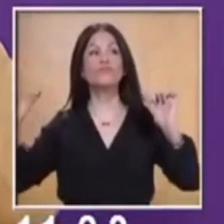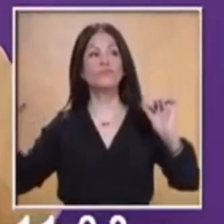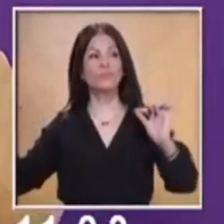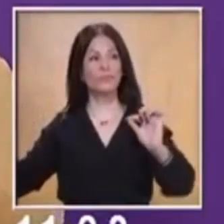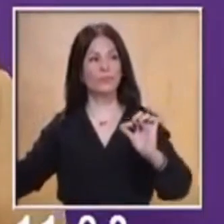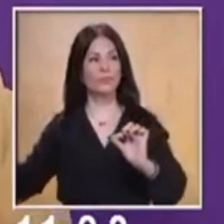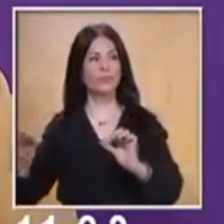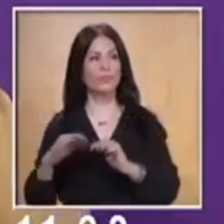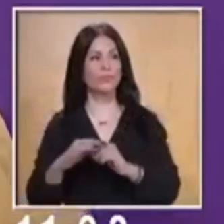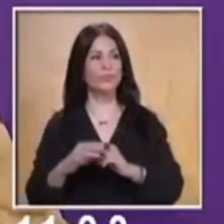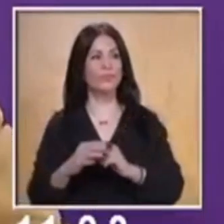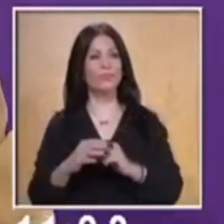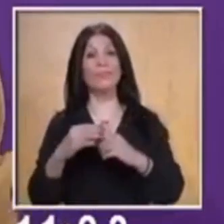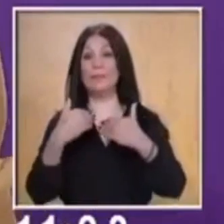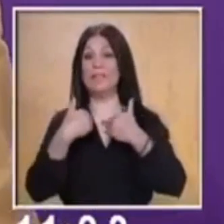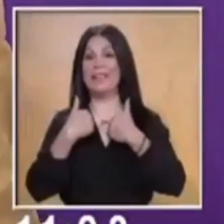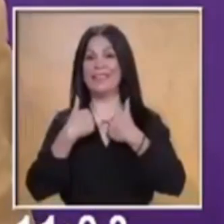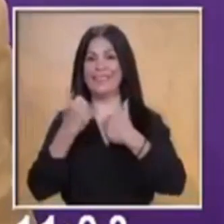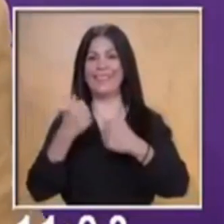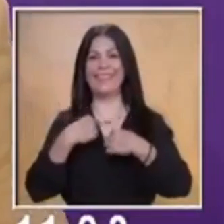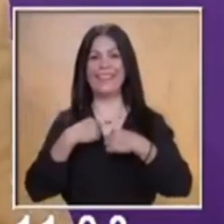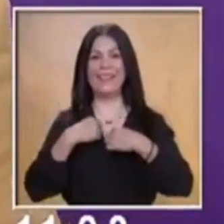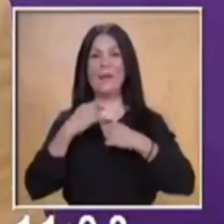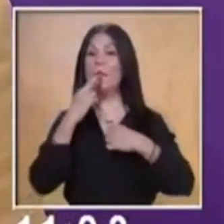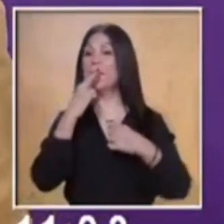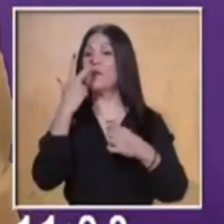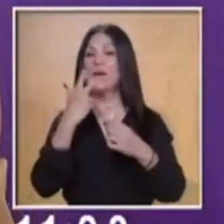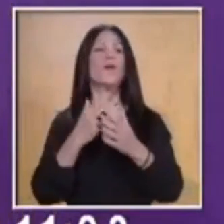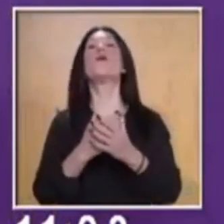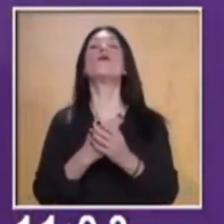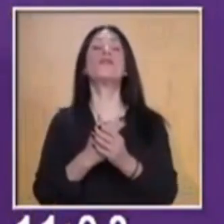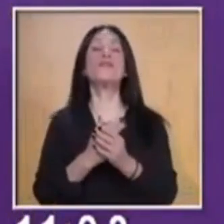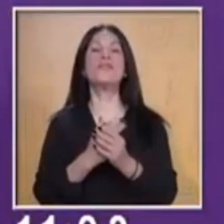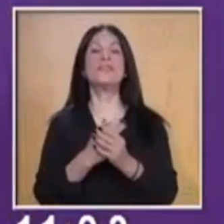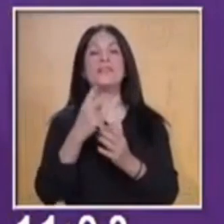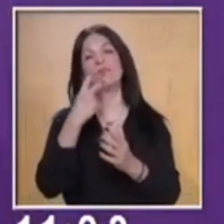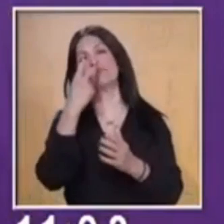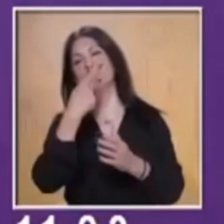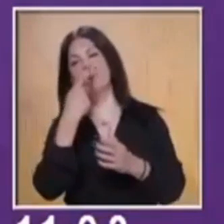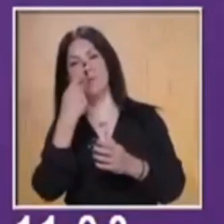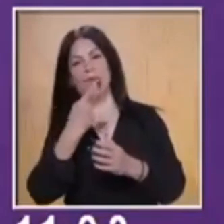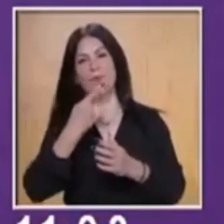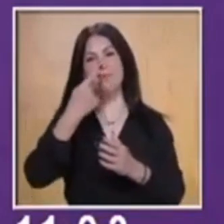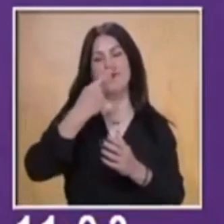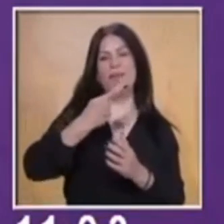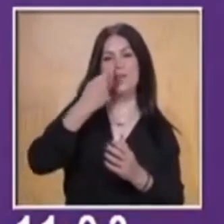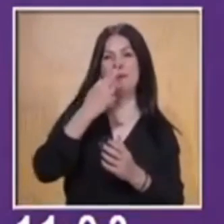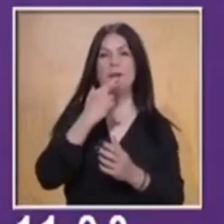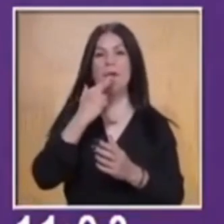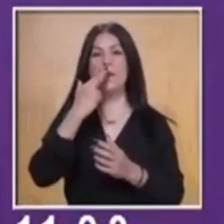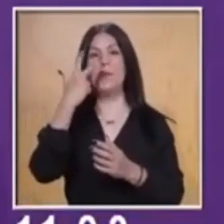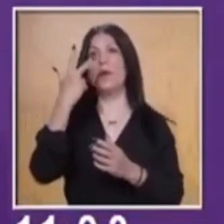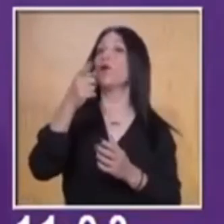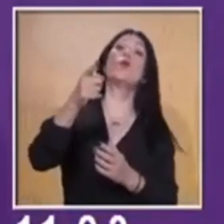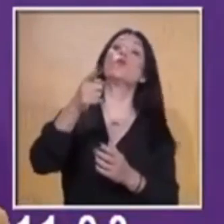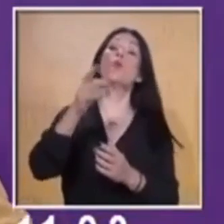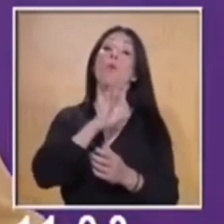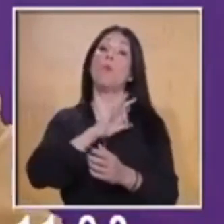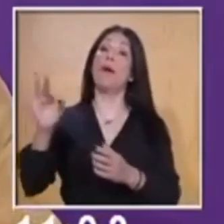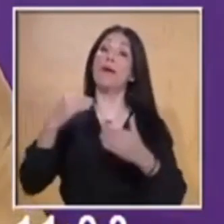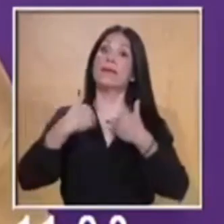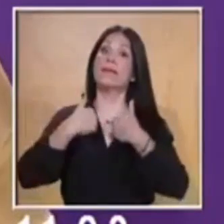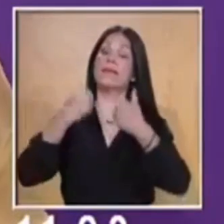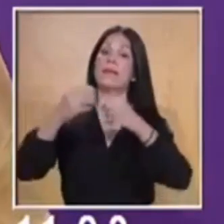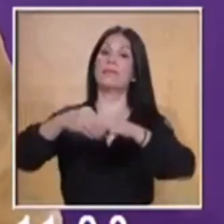que me puedan entender mucho mejor, para tener una mejor dicción y que ustedes aprendan, verdad, que ustedes vean lo que vamos